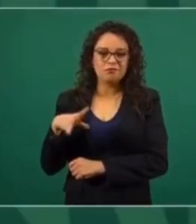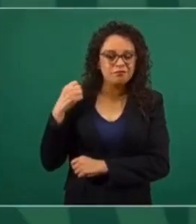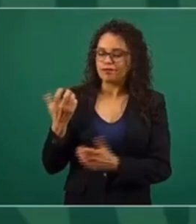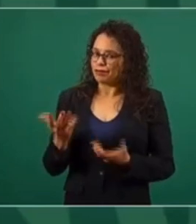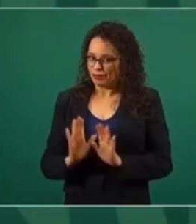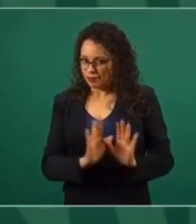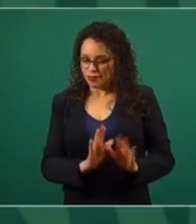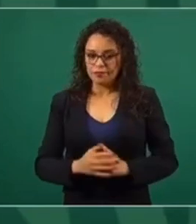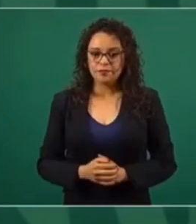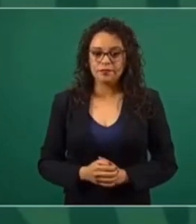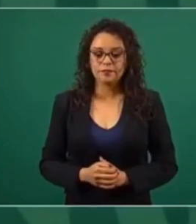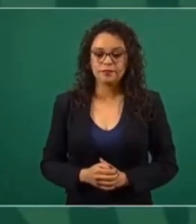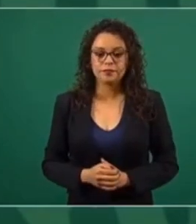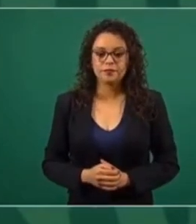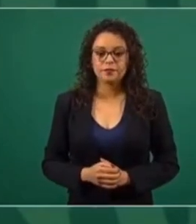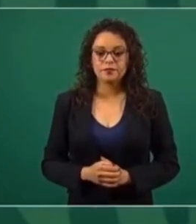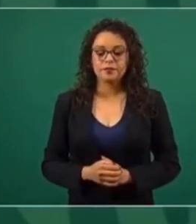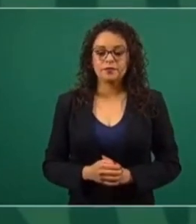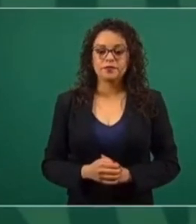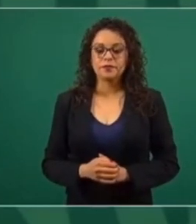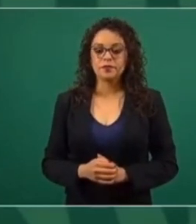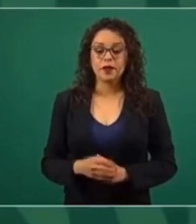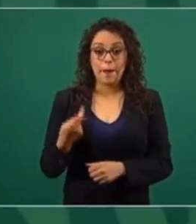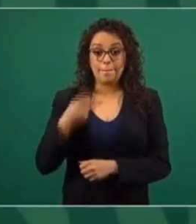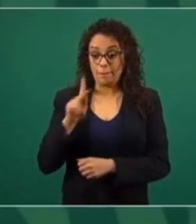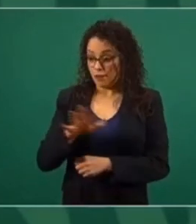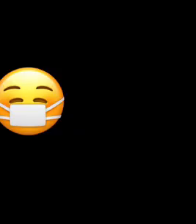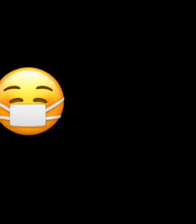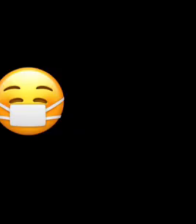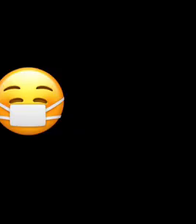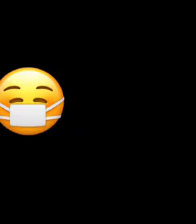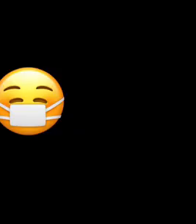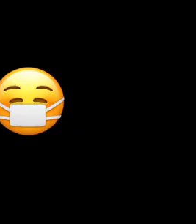nos va a ayudar la misma gente.